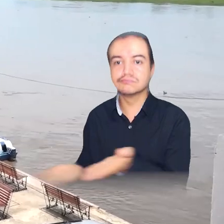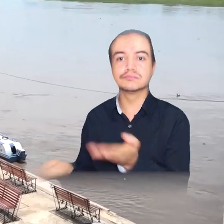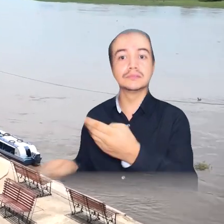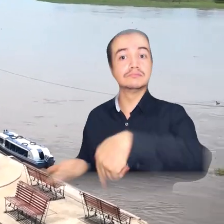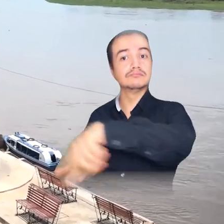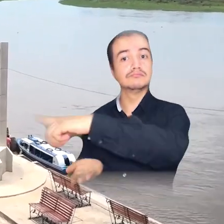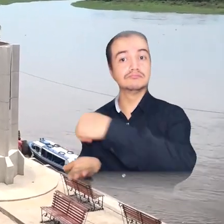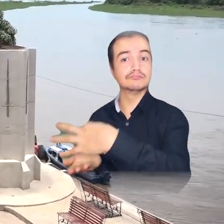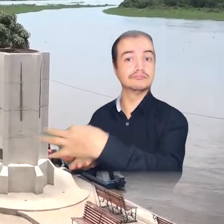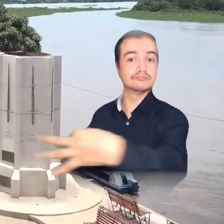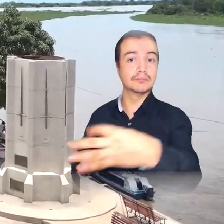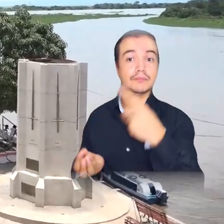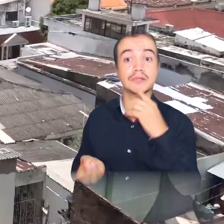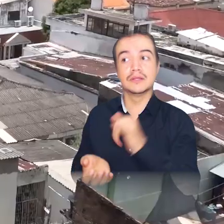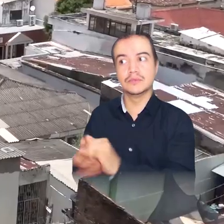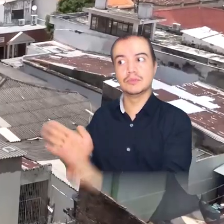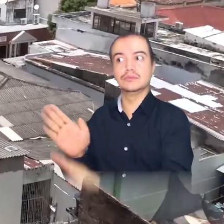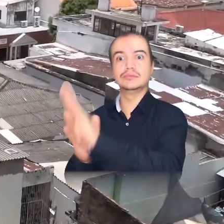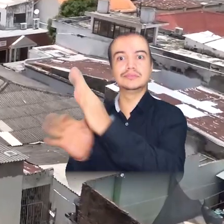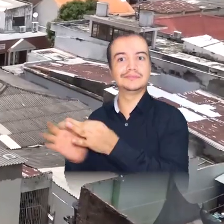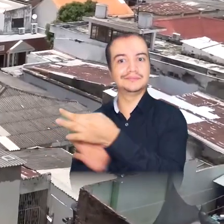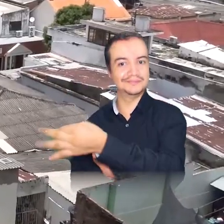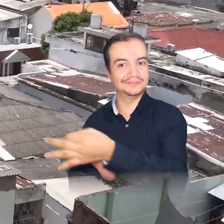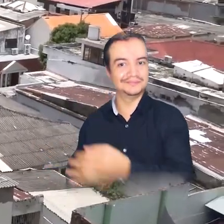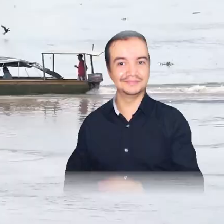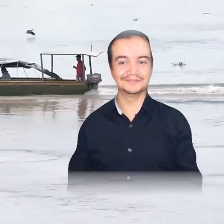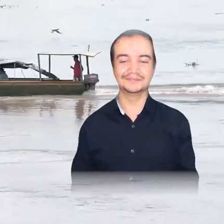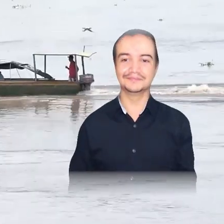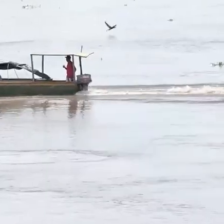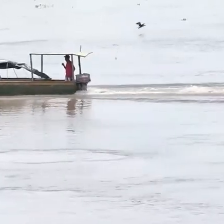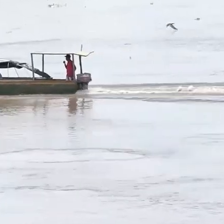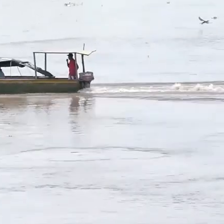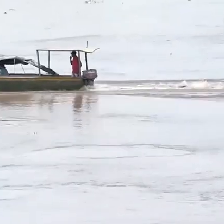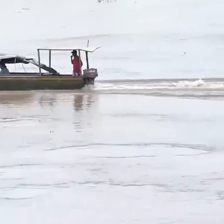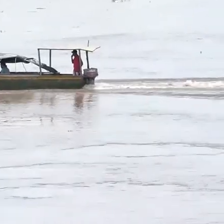investigativa para apoyar el desarrollo del municipio.